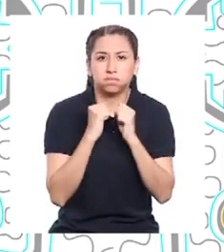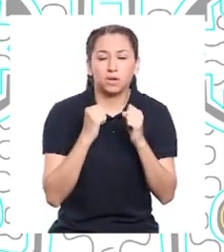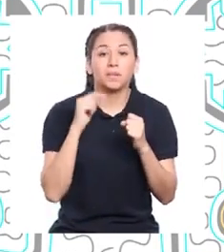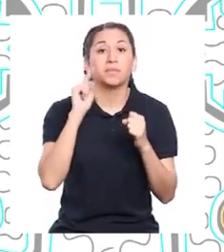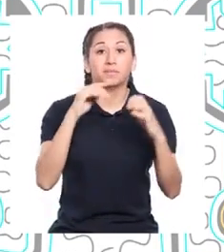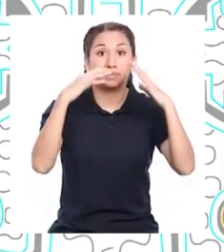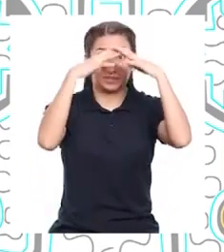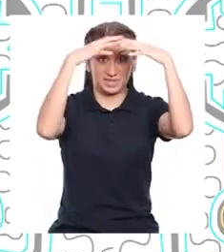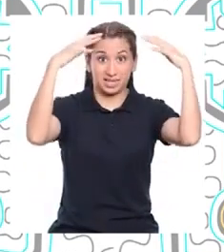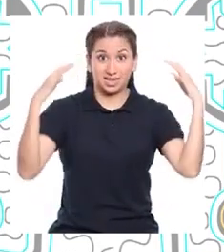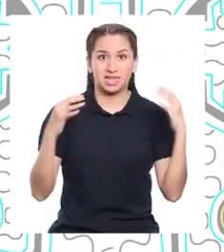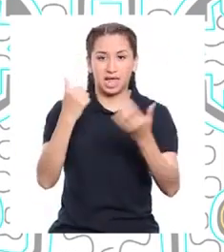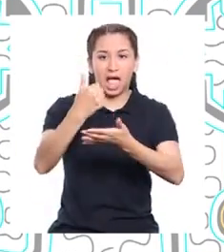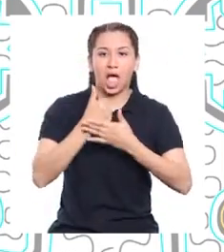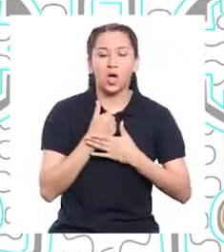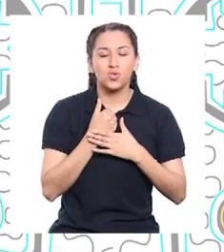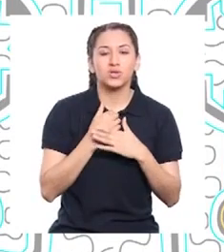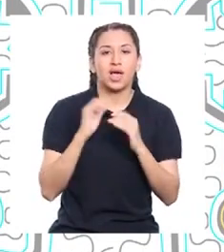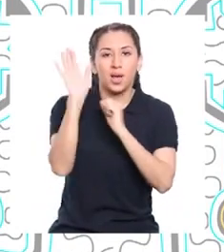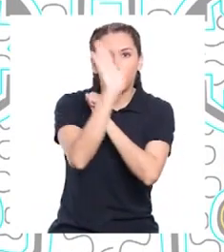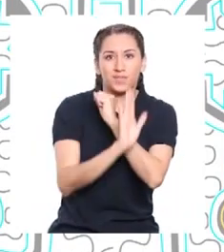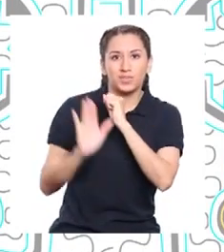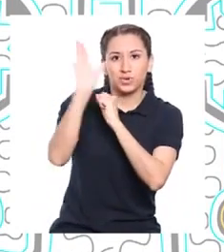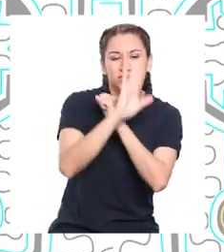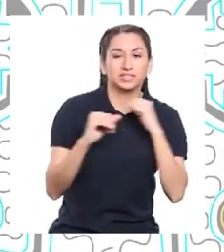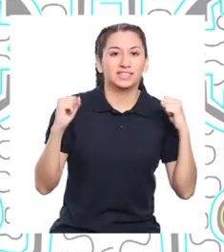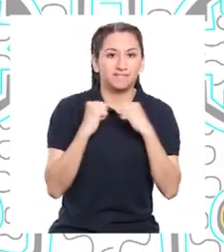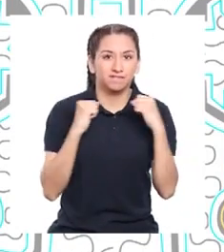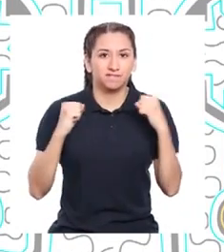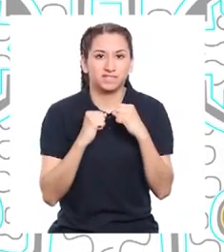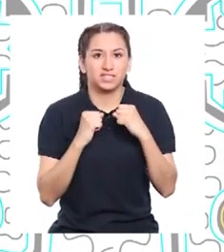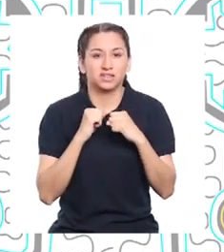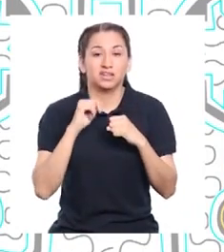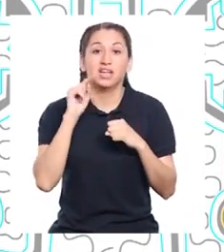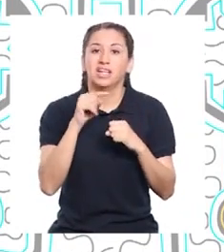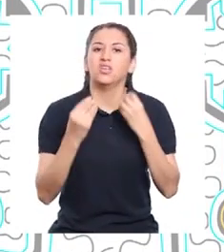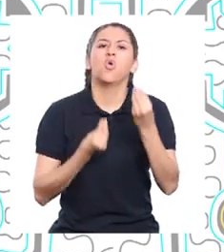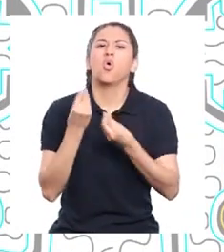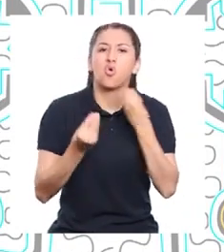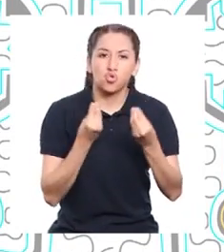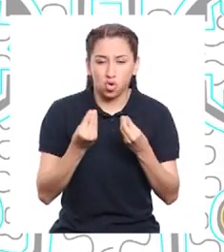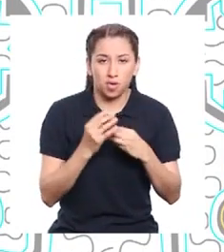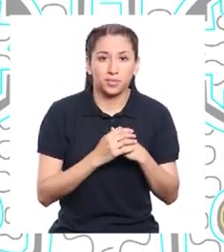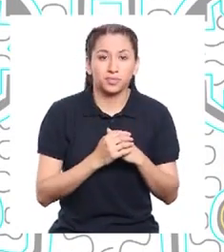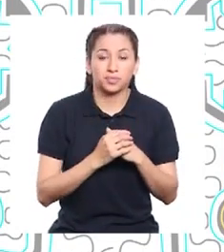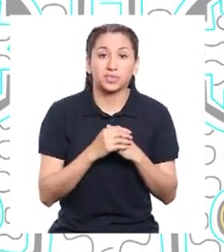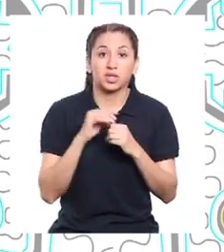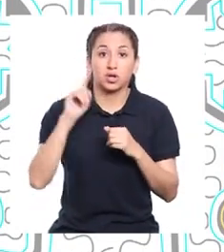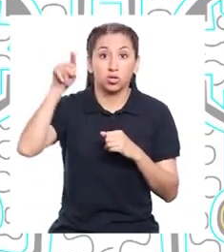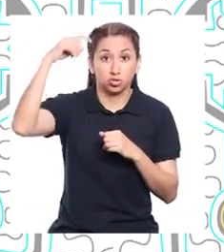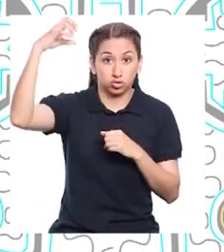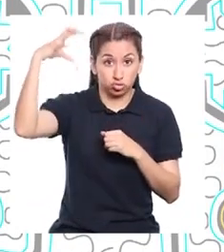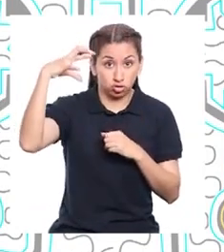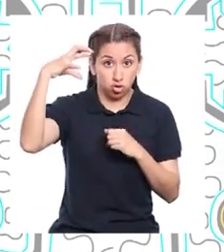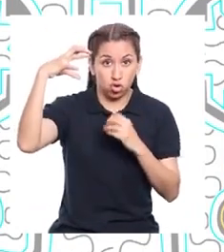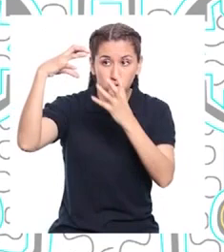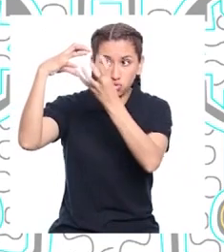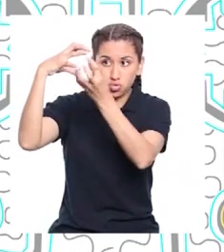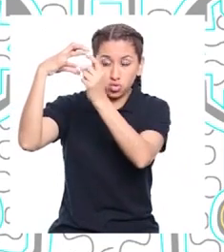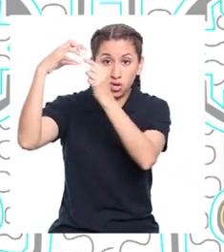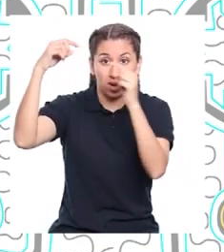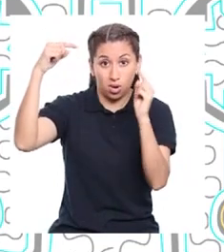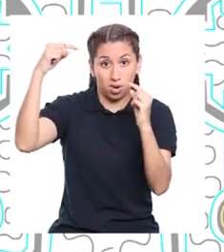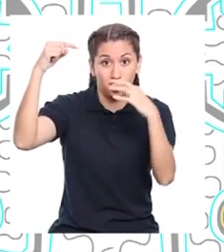refugio para protegernos del frío. El efecto invernadero ocurre de la siguiente manera. La energía solar